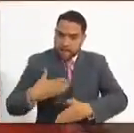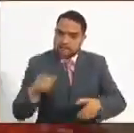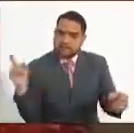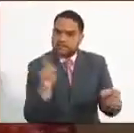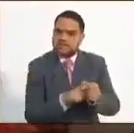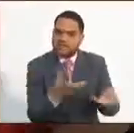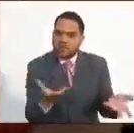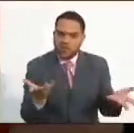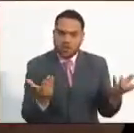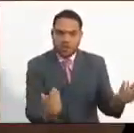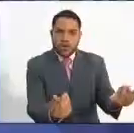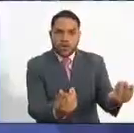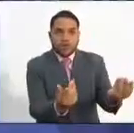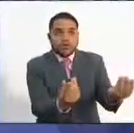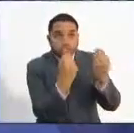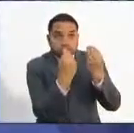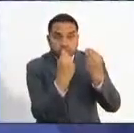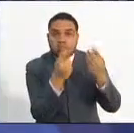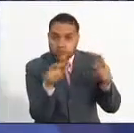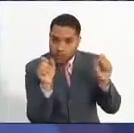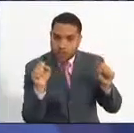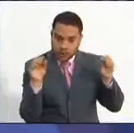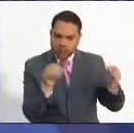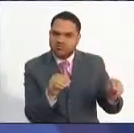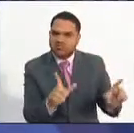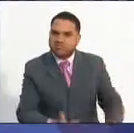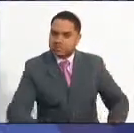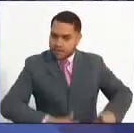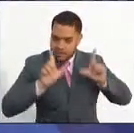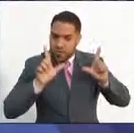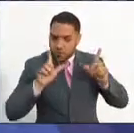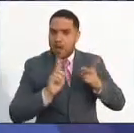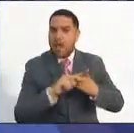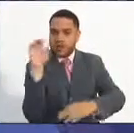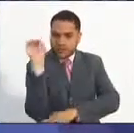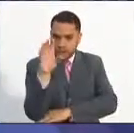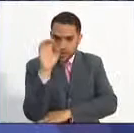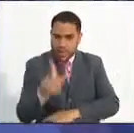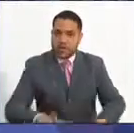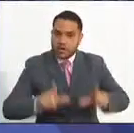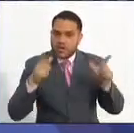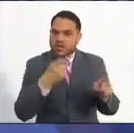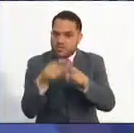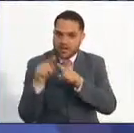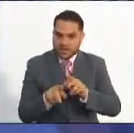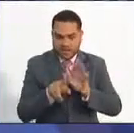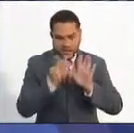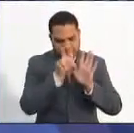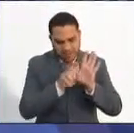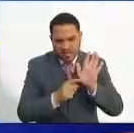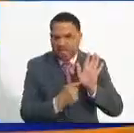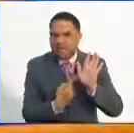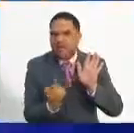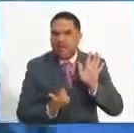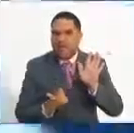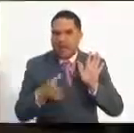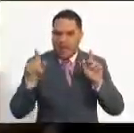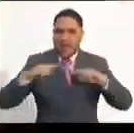formación que se desarrolla a través de diplomados y de seminarios donde se desarrollan temas de administración pública.